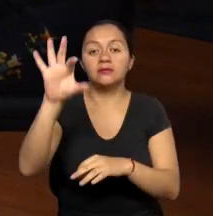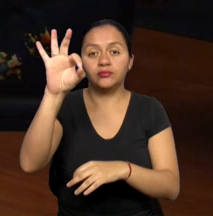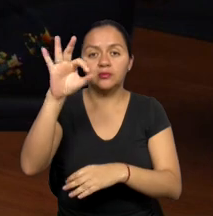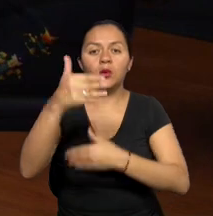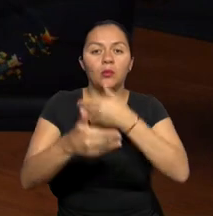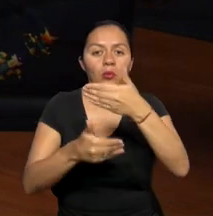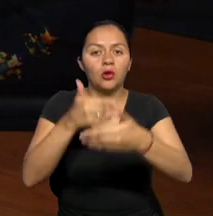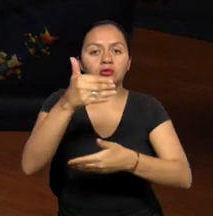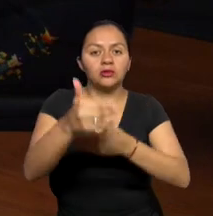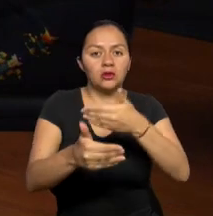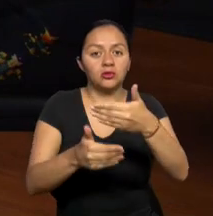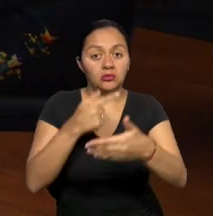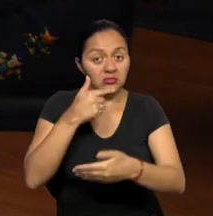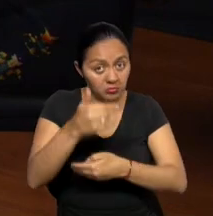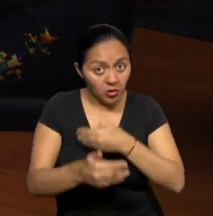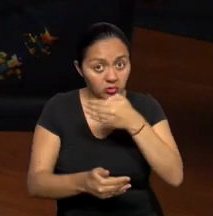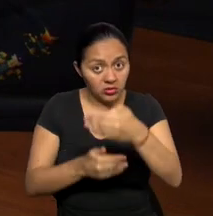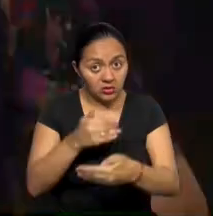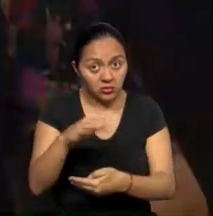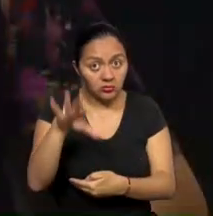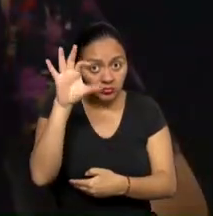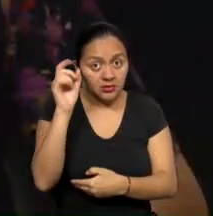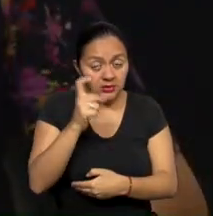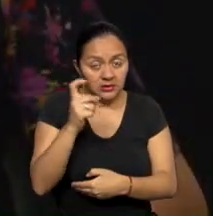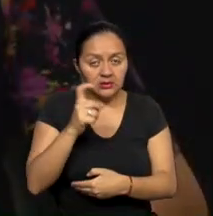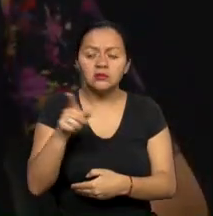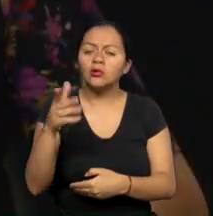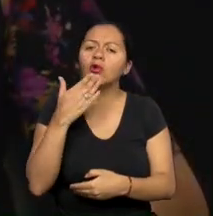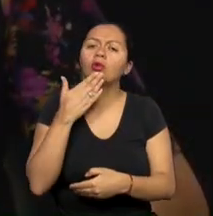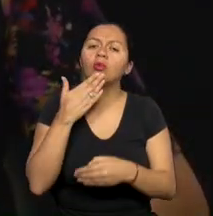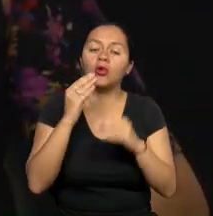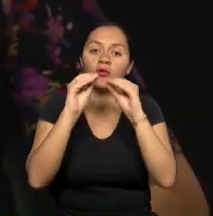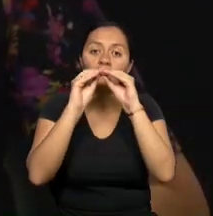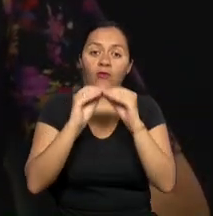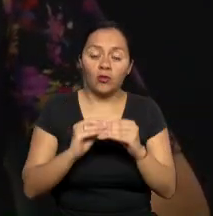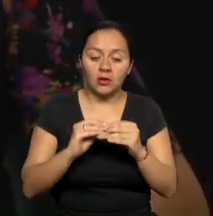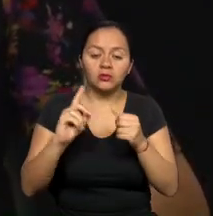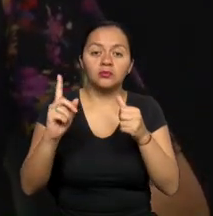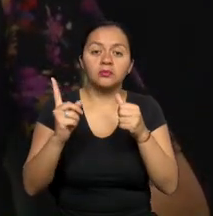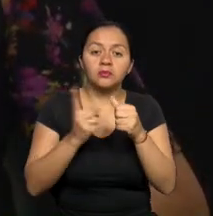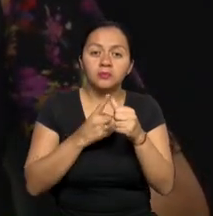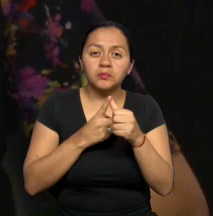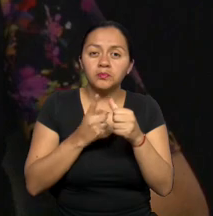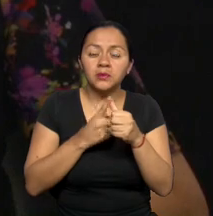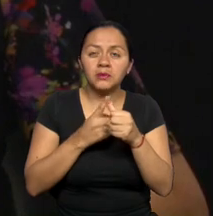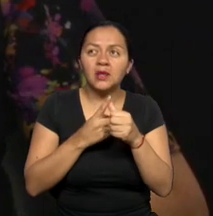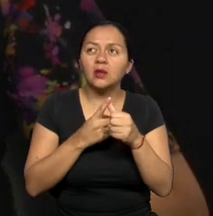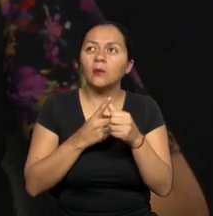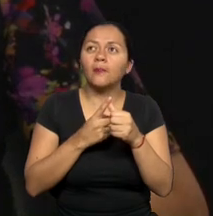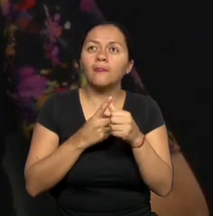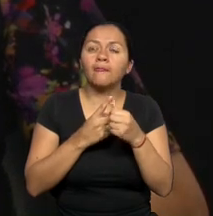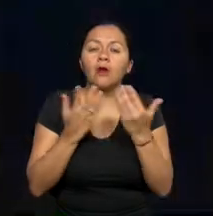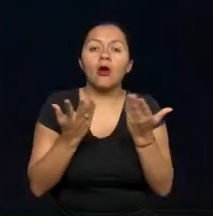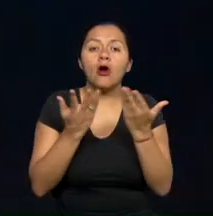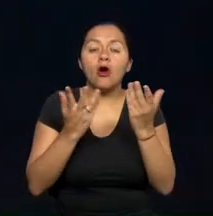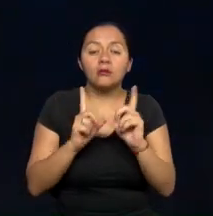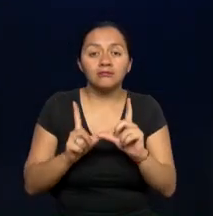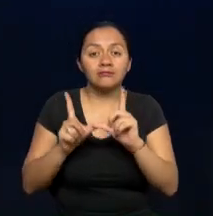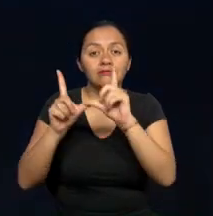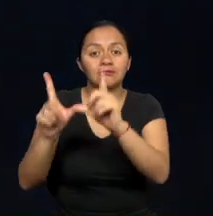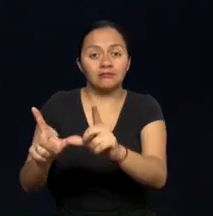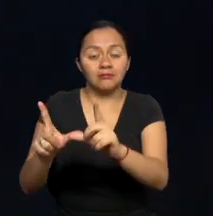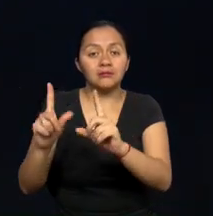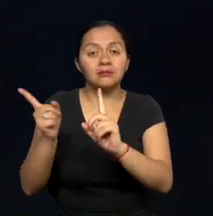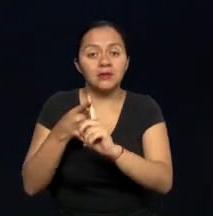¿Esto quiere decir que para poder haber hecho esta formación, podríamos decir esta especie de acreditación que permite